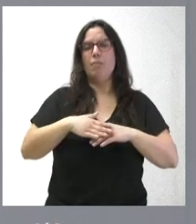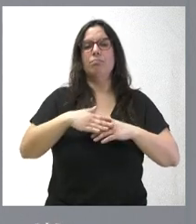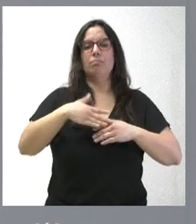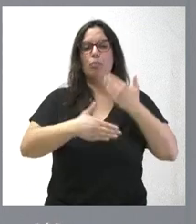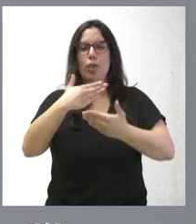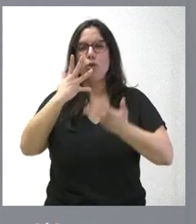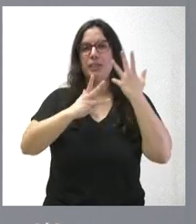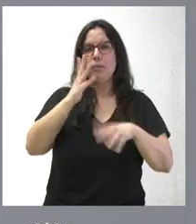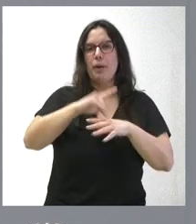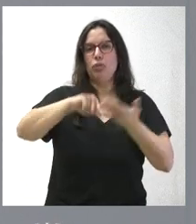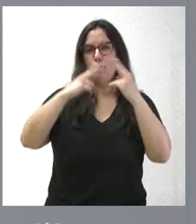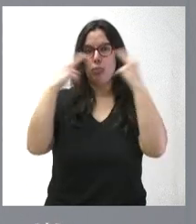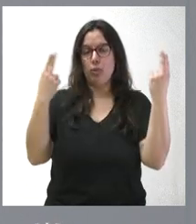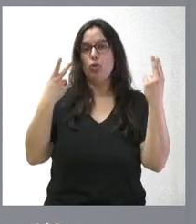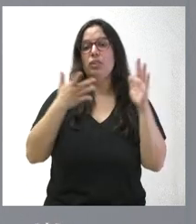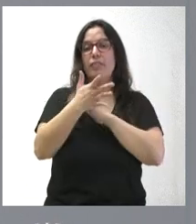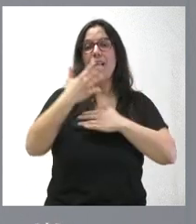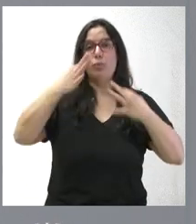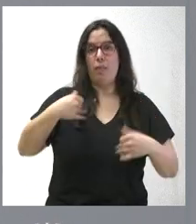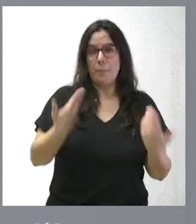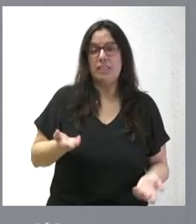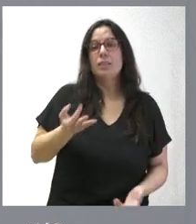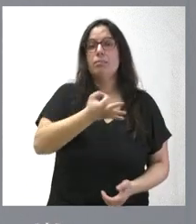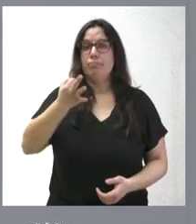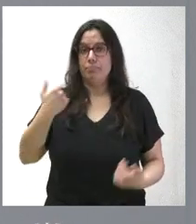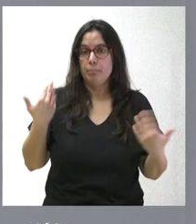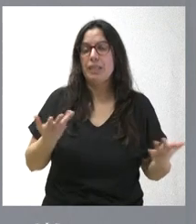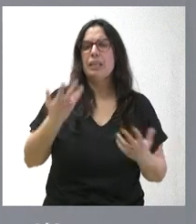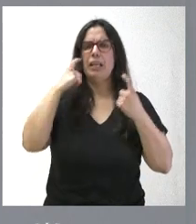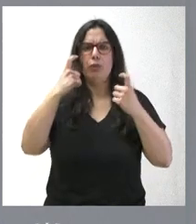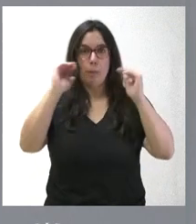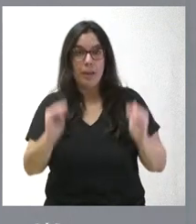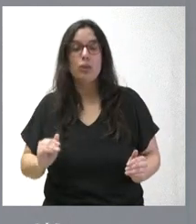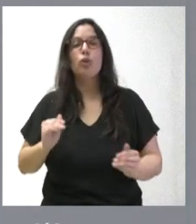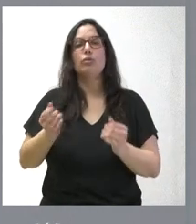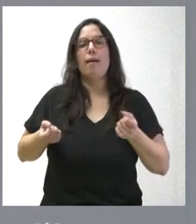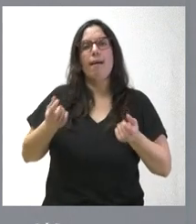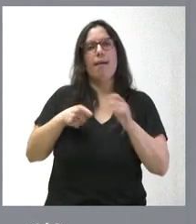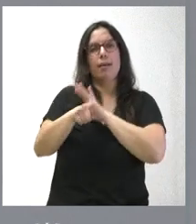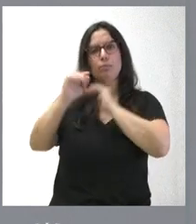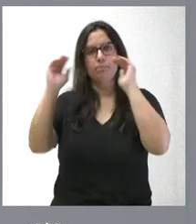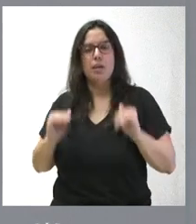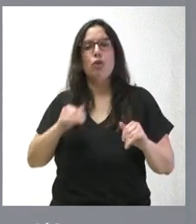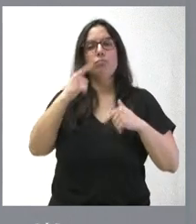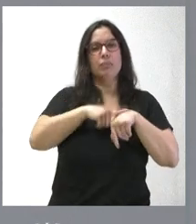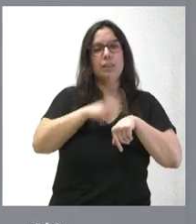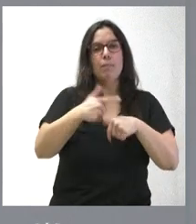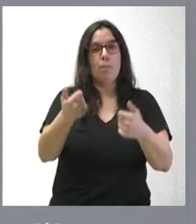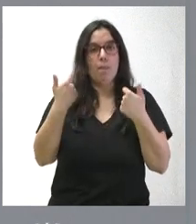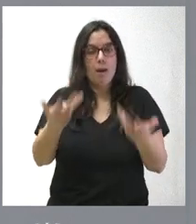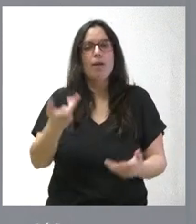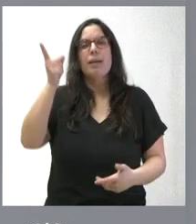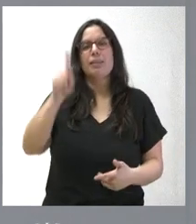pública. Mejoramos su eficiencia, su seguridad, reduciendo el esfuerzo y cosas de gestión, los tiempos de tramitación y la variabilidad de